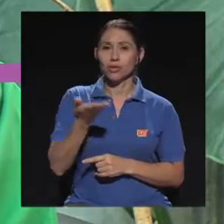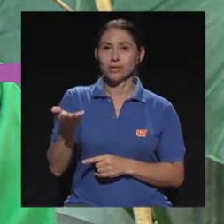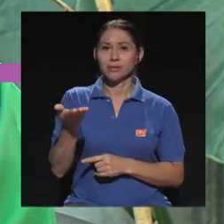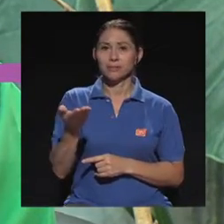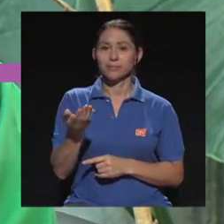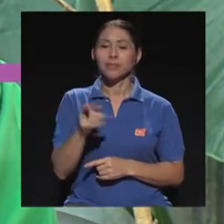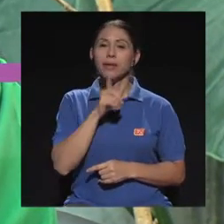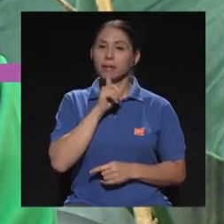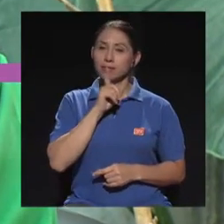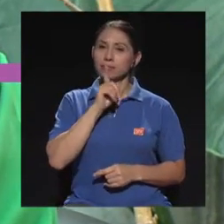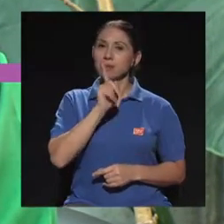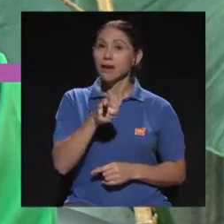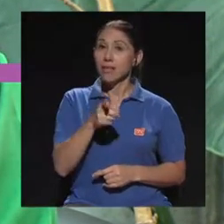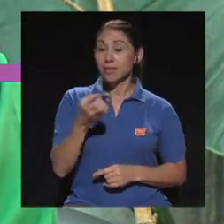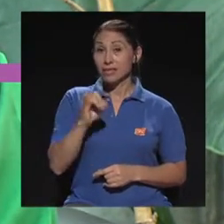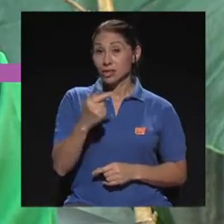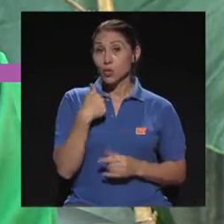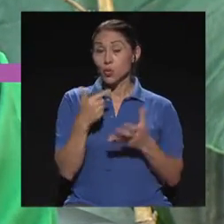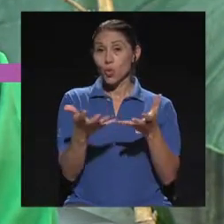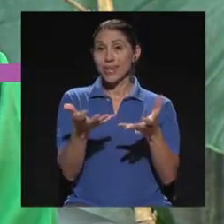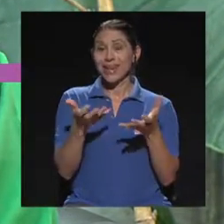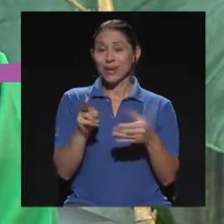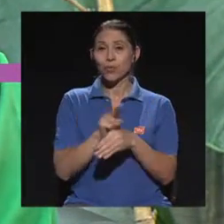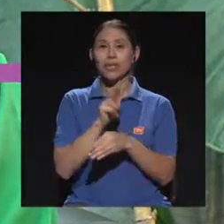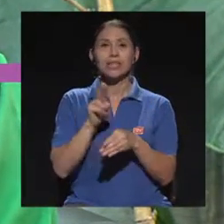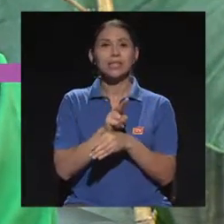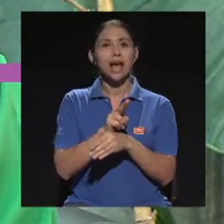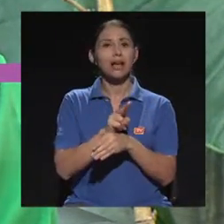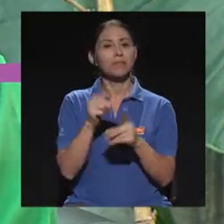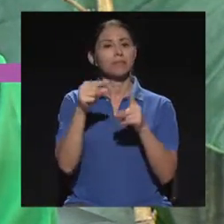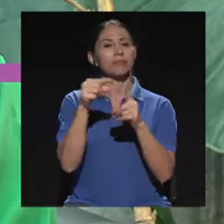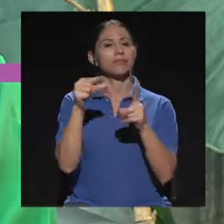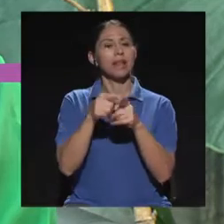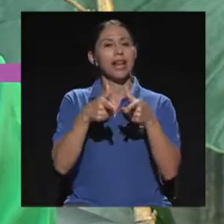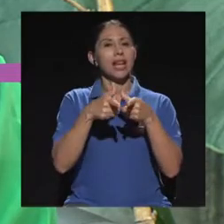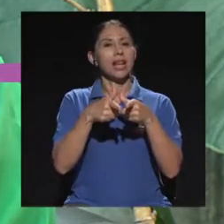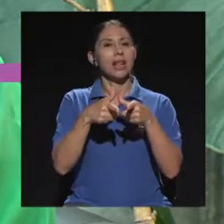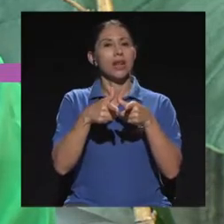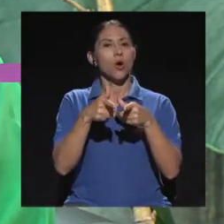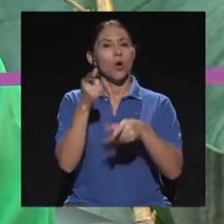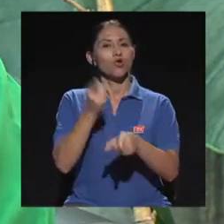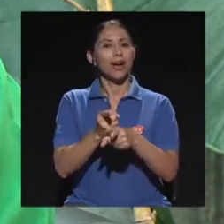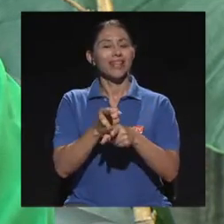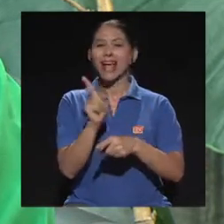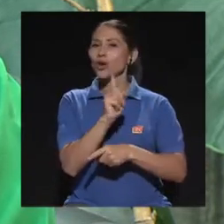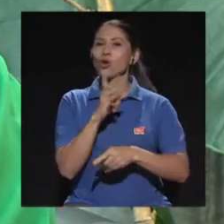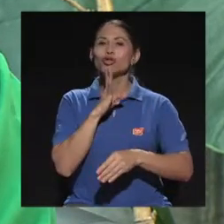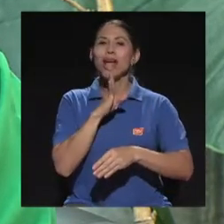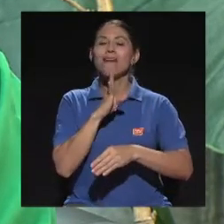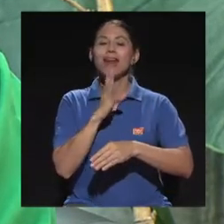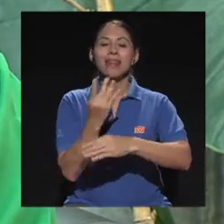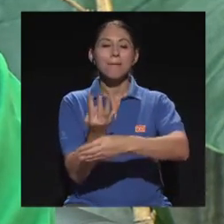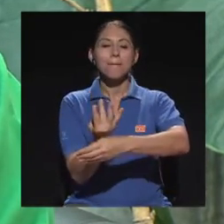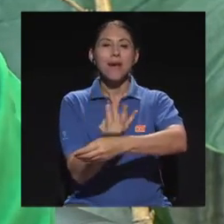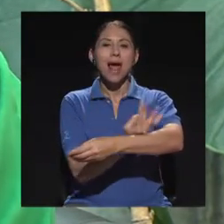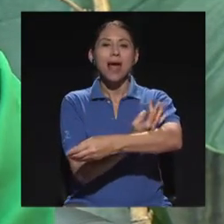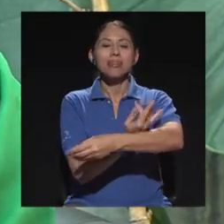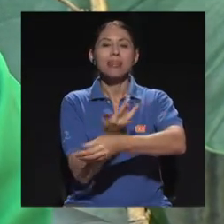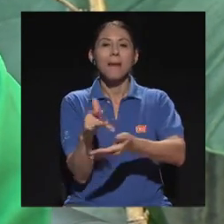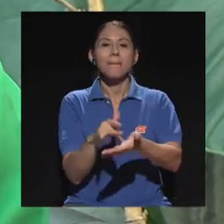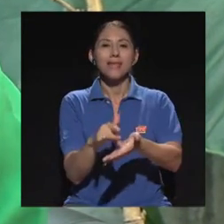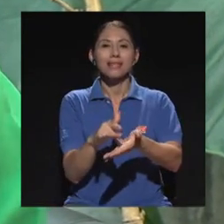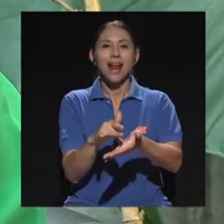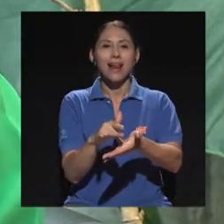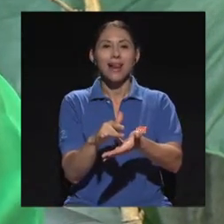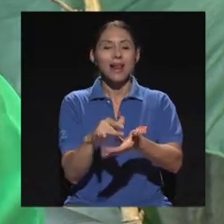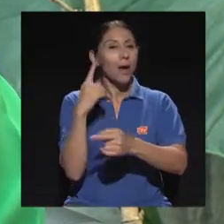en realidad, si uno quiere utilizar un lenguaje correcto, no se habla de la planta medicinal, porque no es